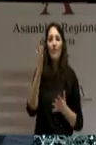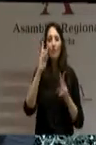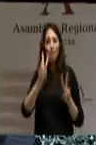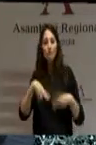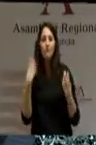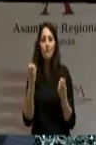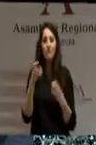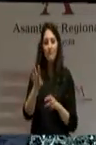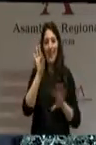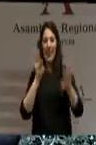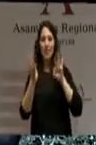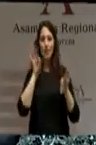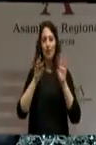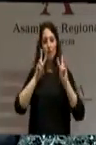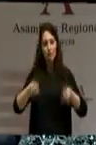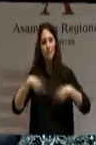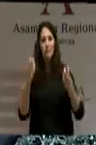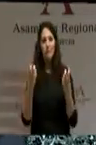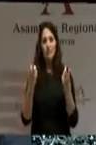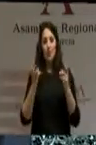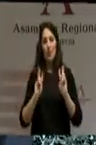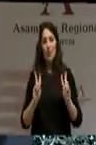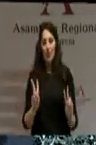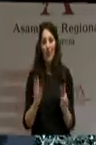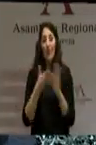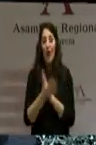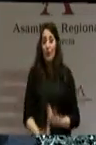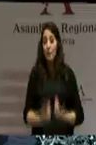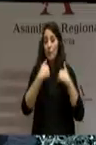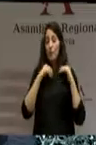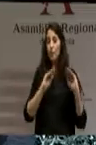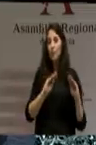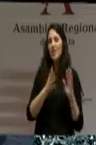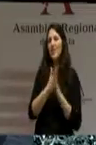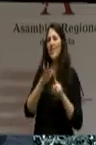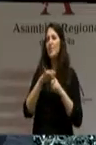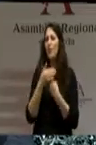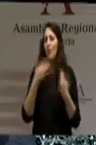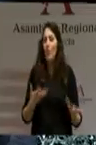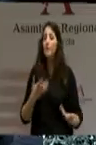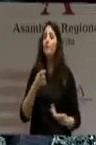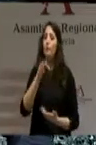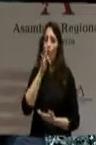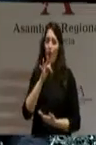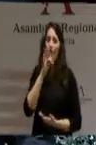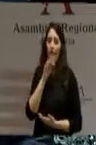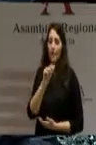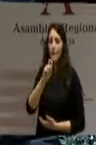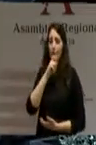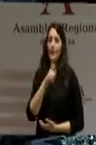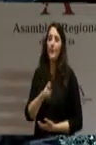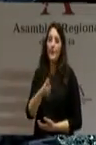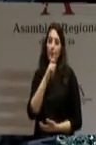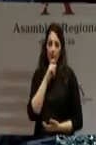y asumirá sus responsabilidades en una situación que todavía es complicada, pero